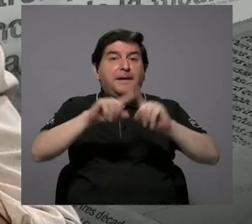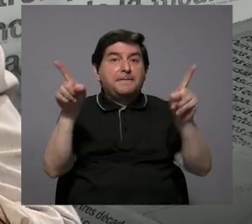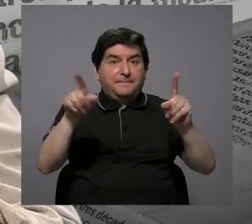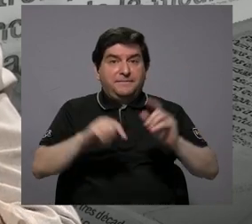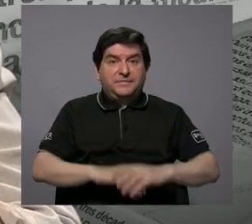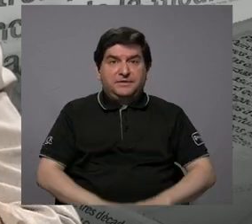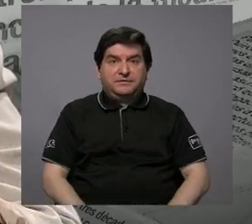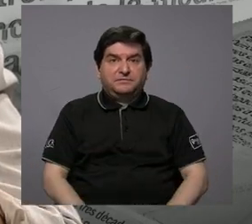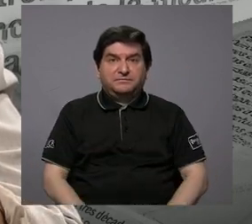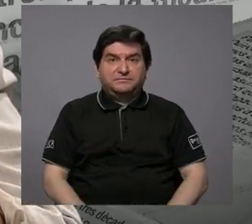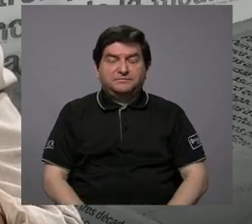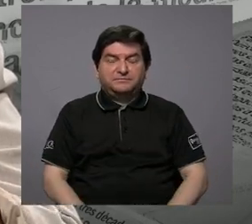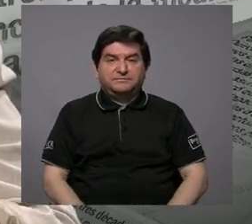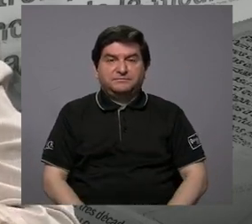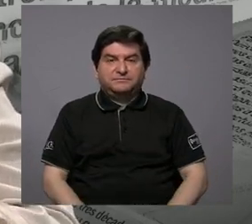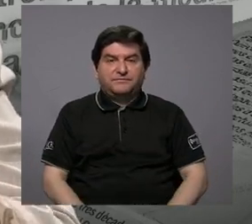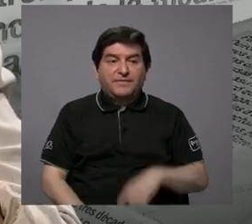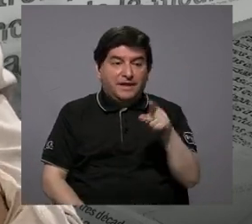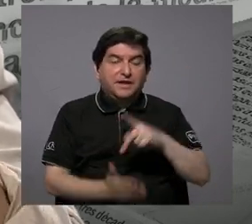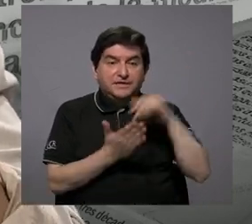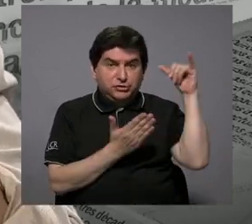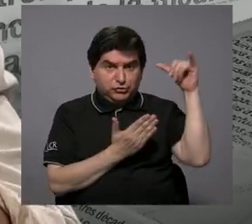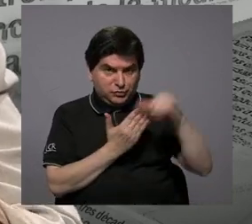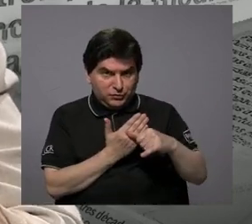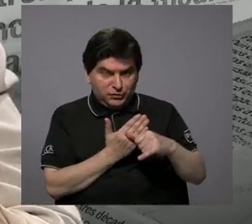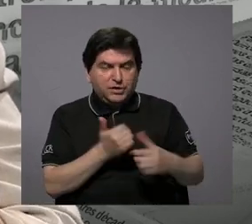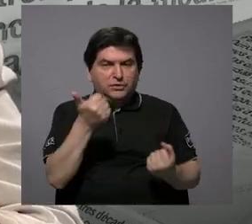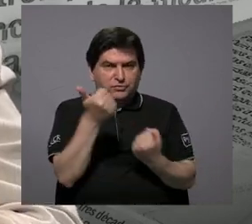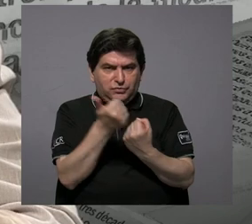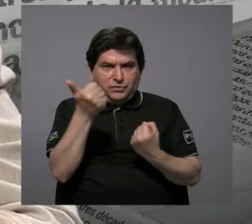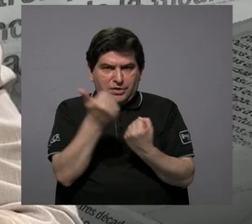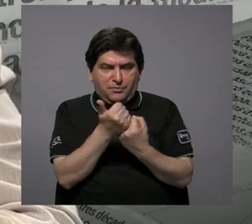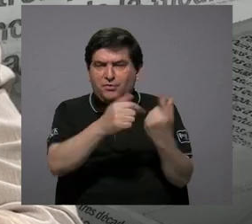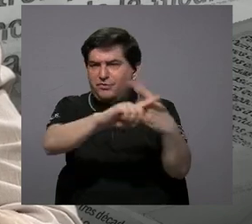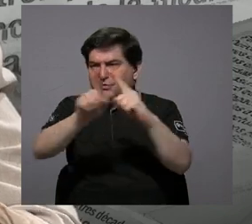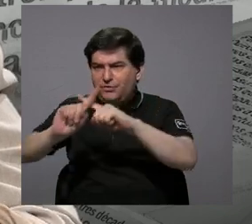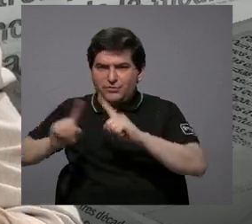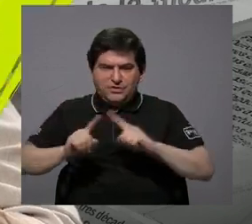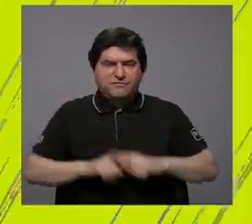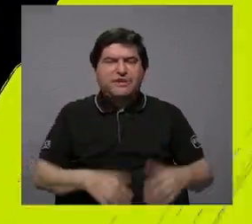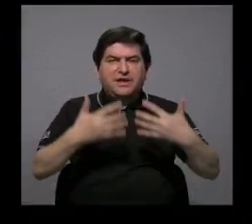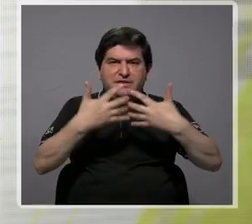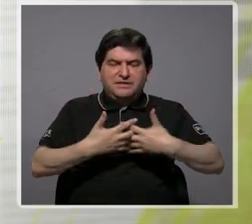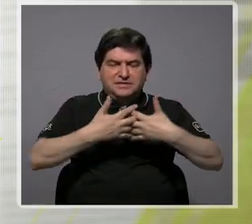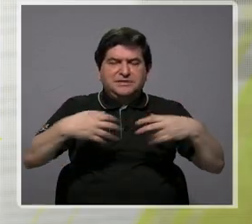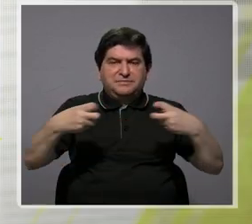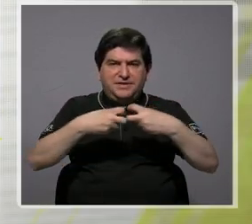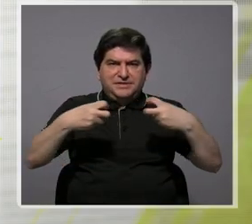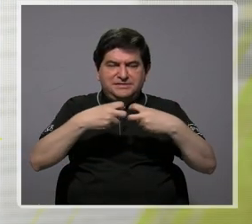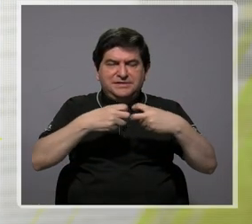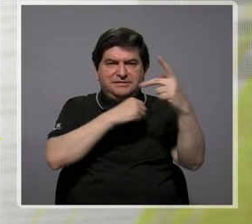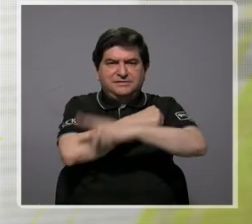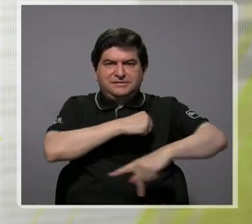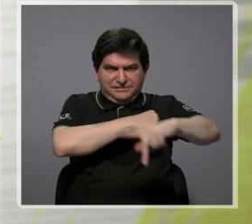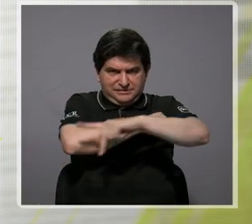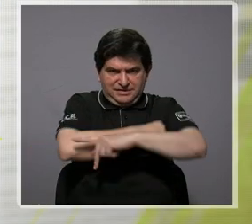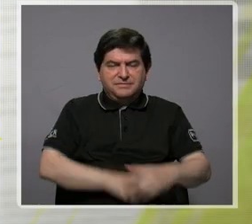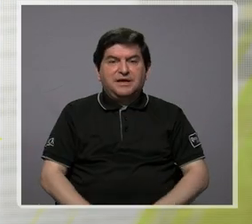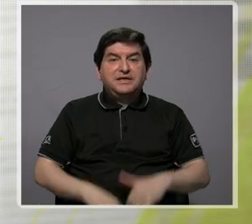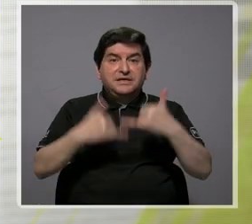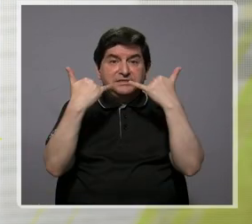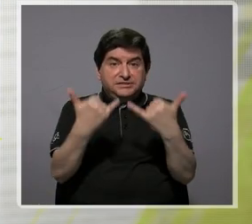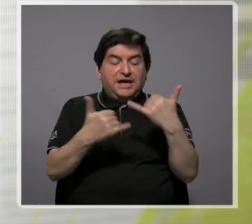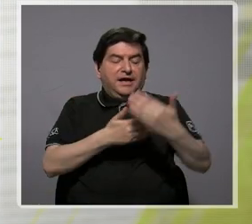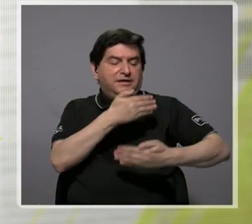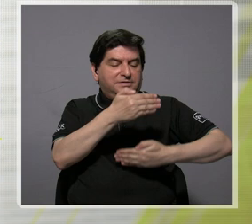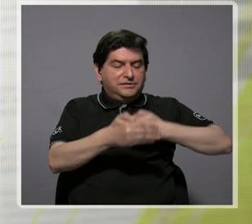definitivamente este proyecto y el apoyo de las diferentes compañías eléctricas del país ha venido ya en